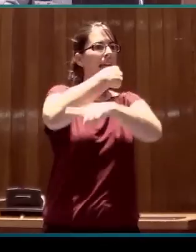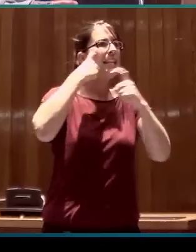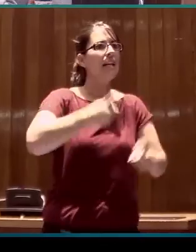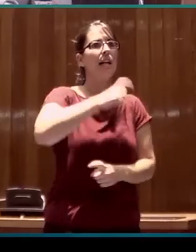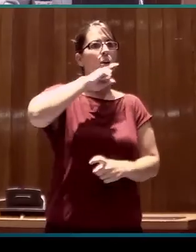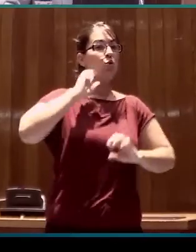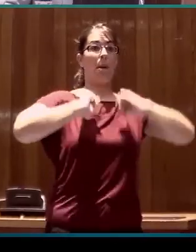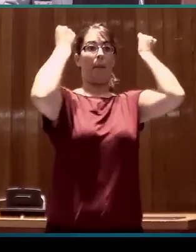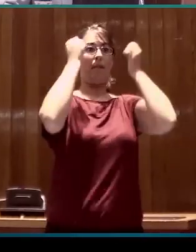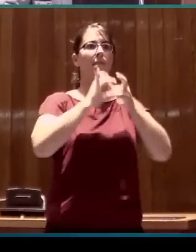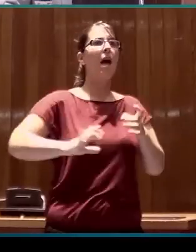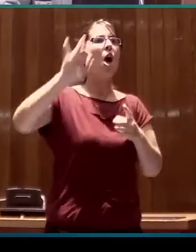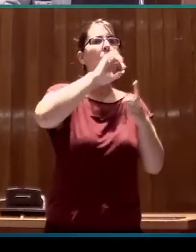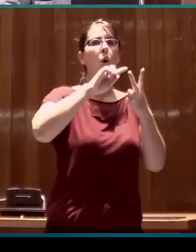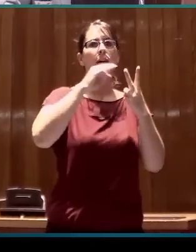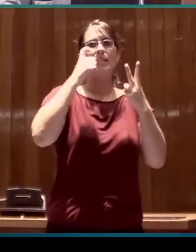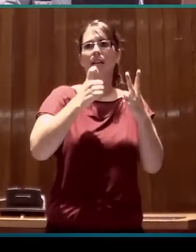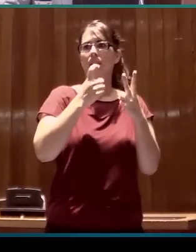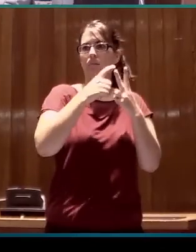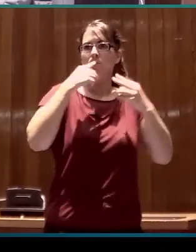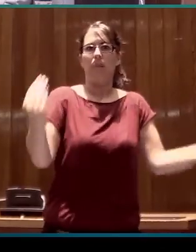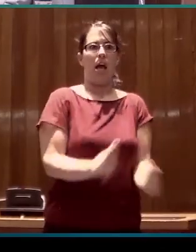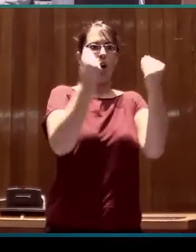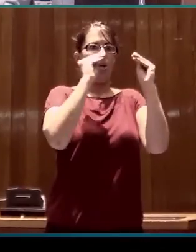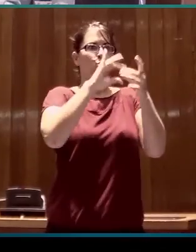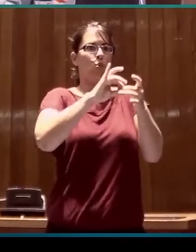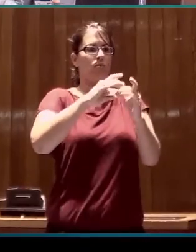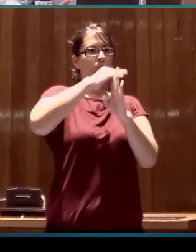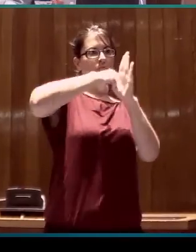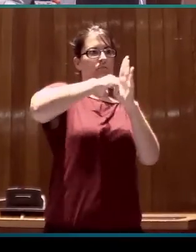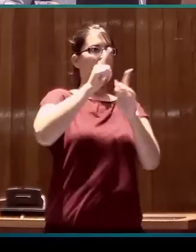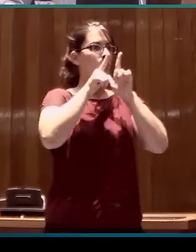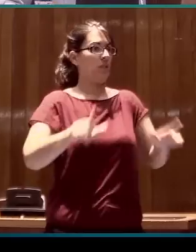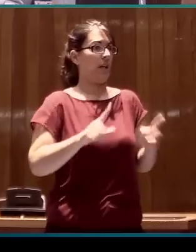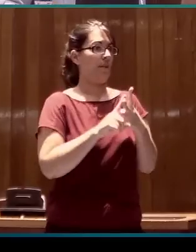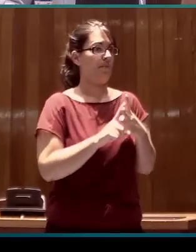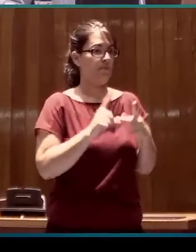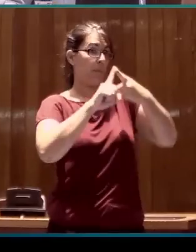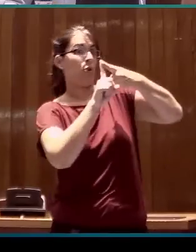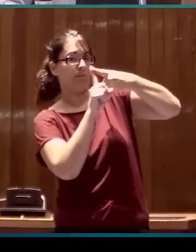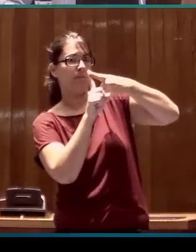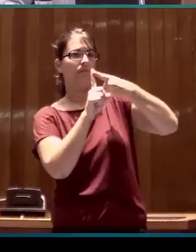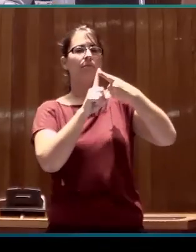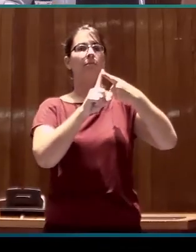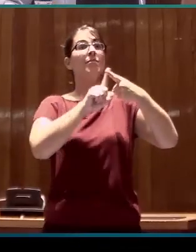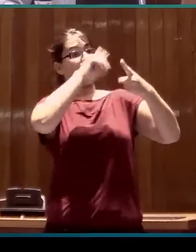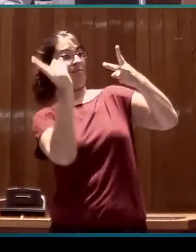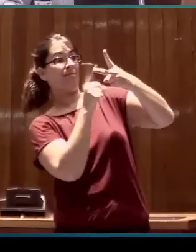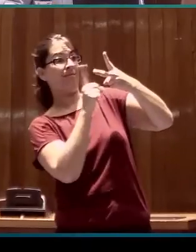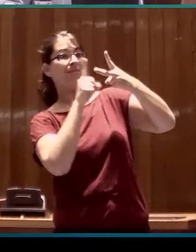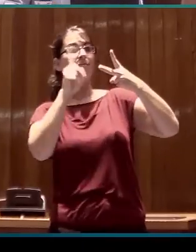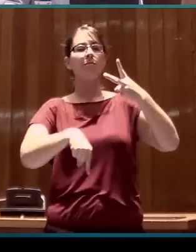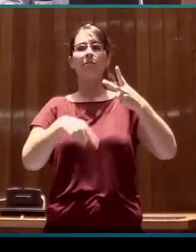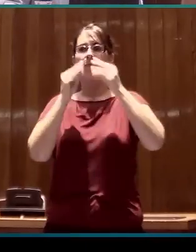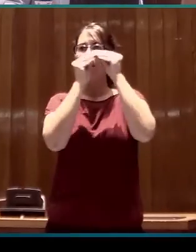mejora de su vitalidad lingüística. Junto a este objetivo tenemos el de la estandarización